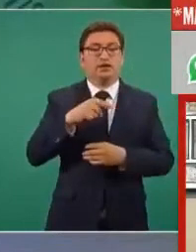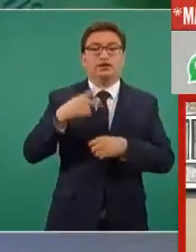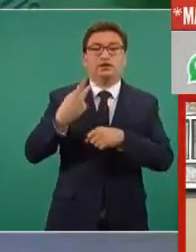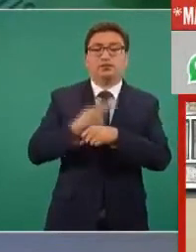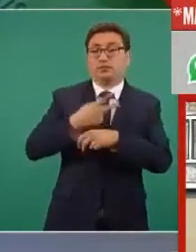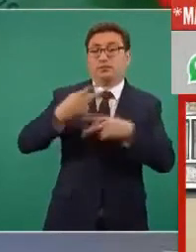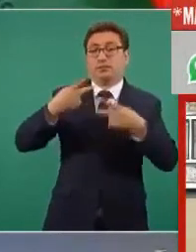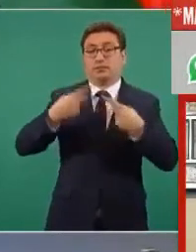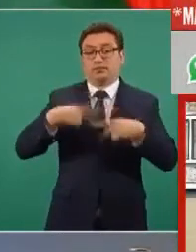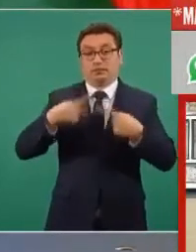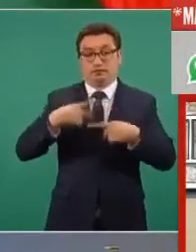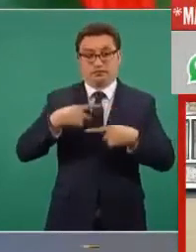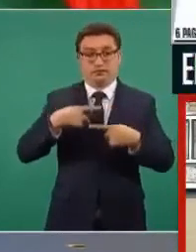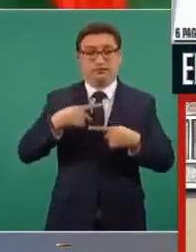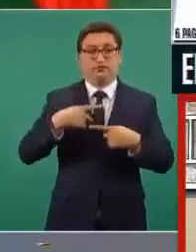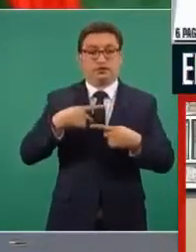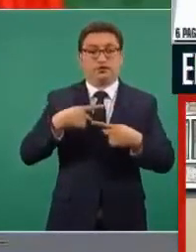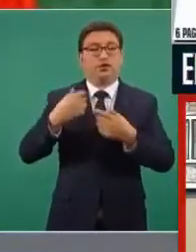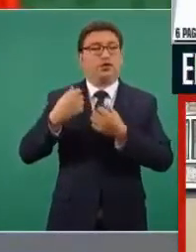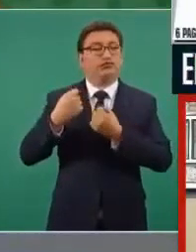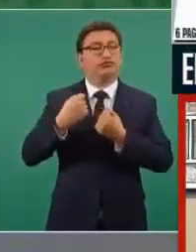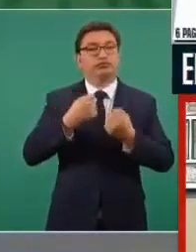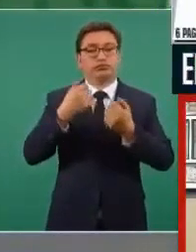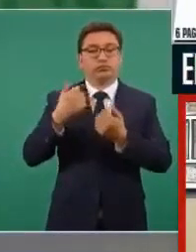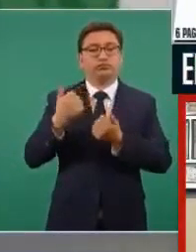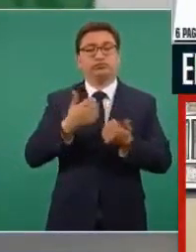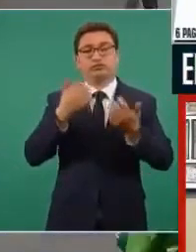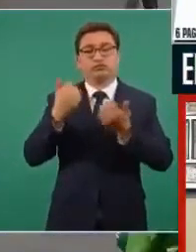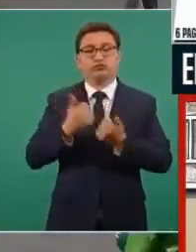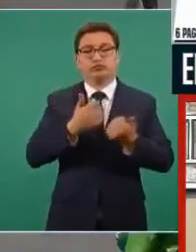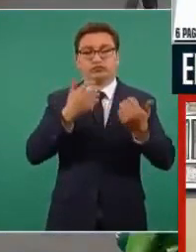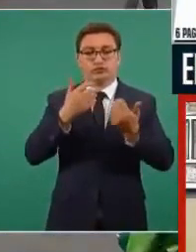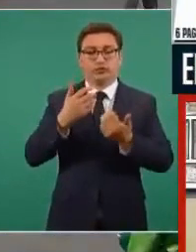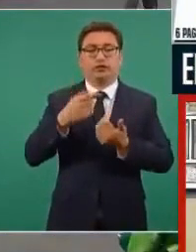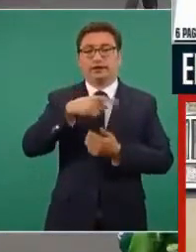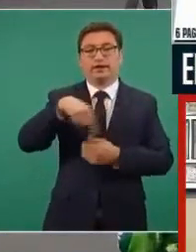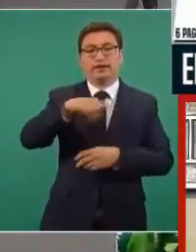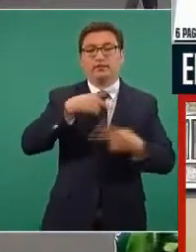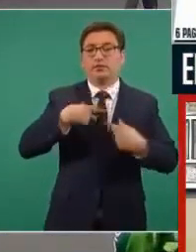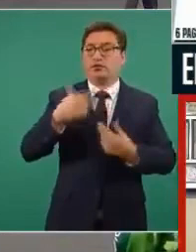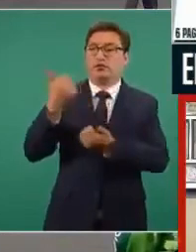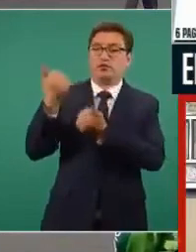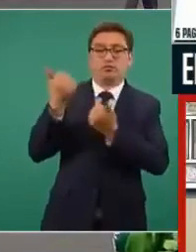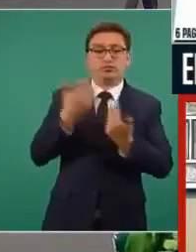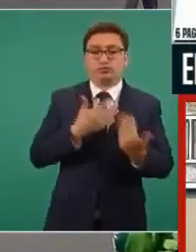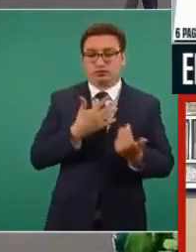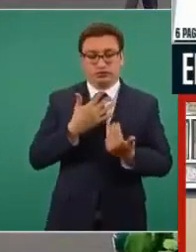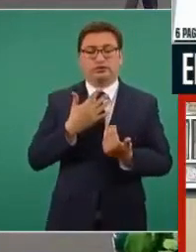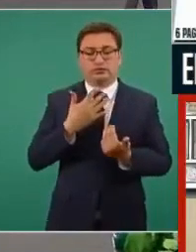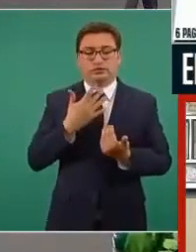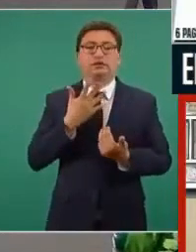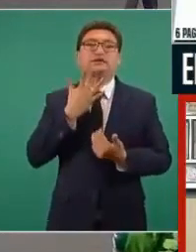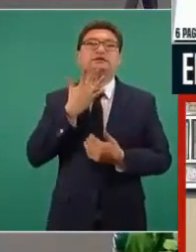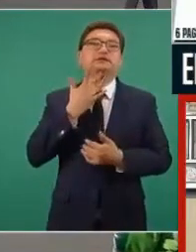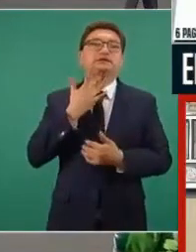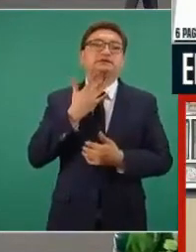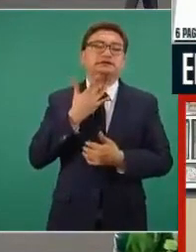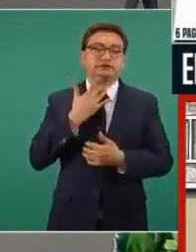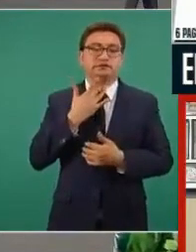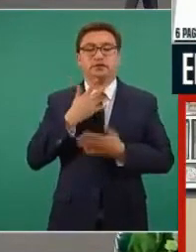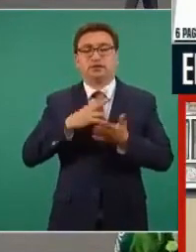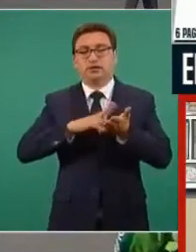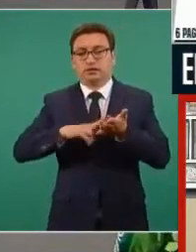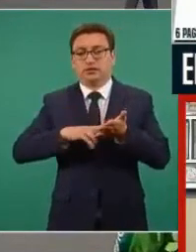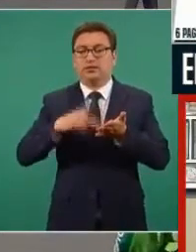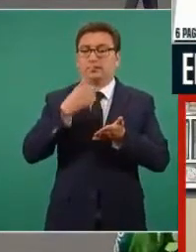los distribuidores de México que recibían gasolina y diésel de contrabando,